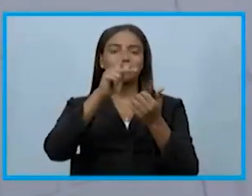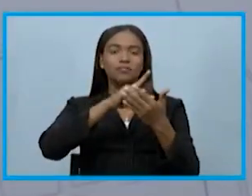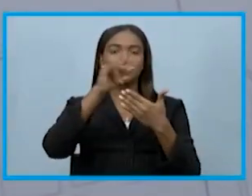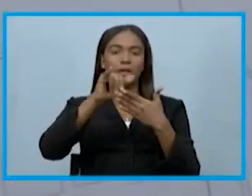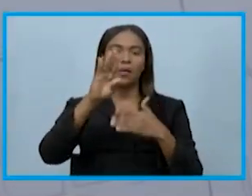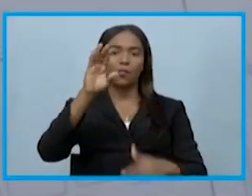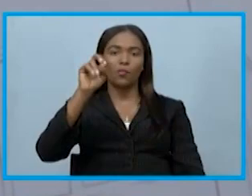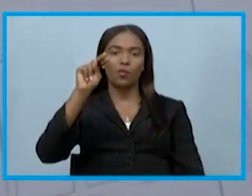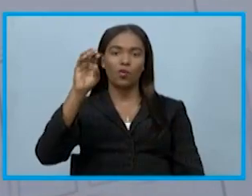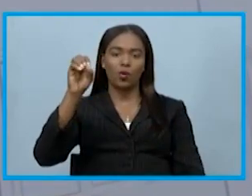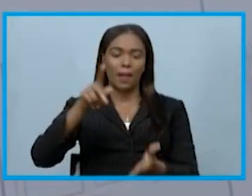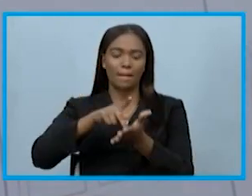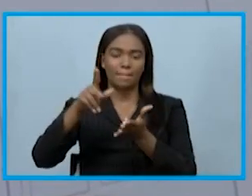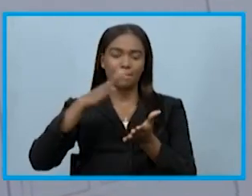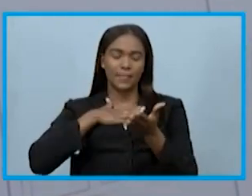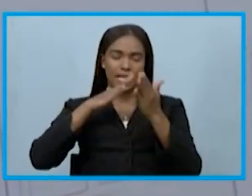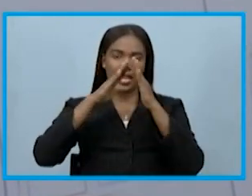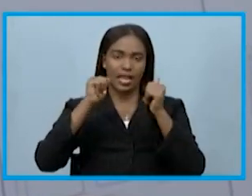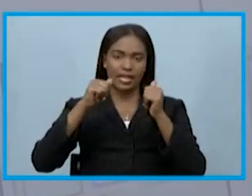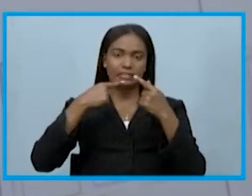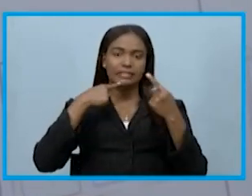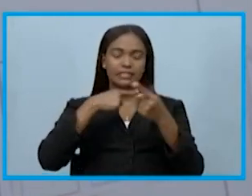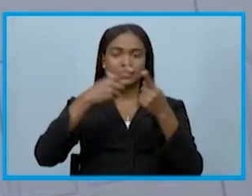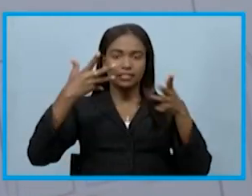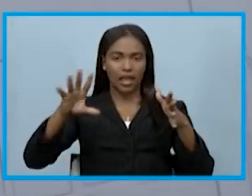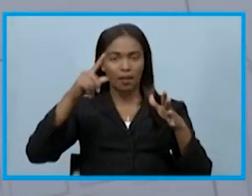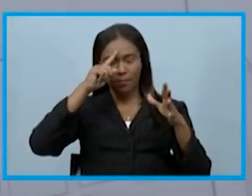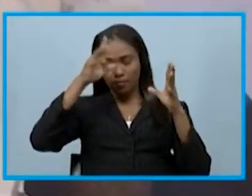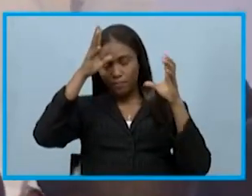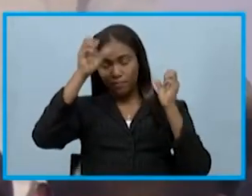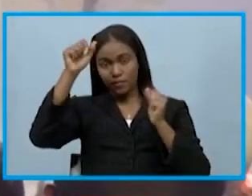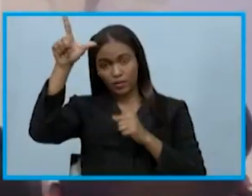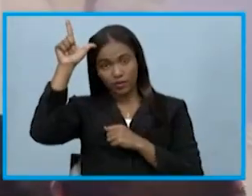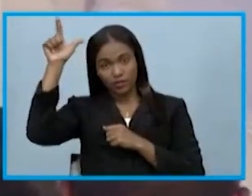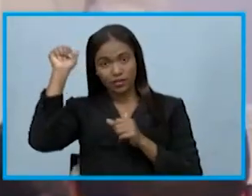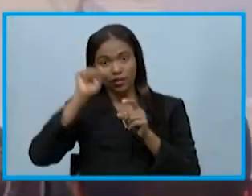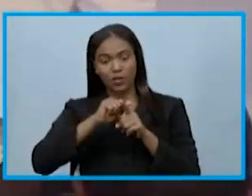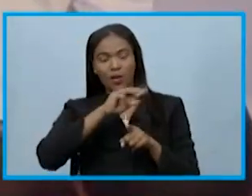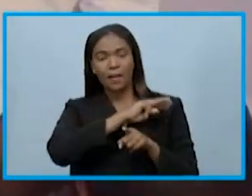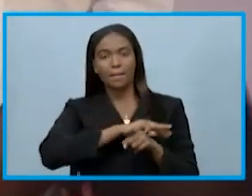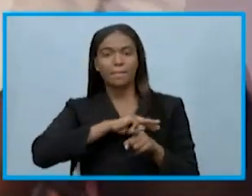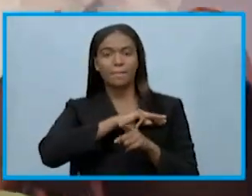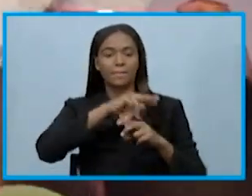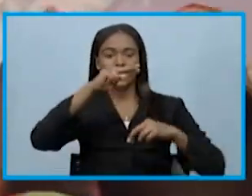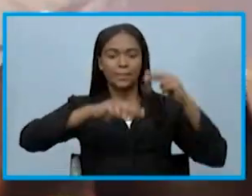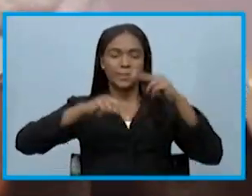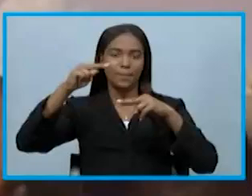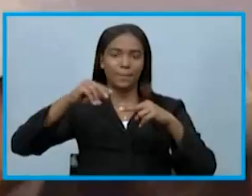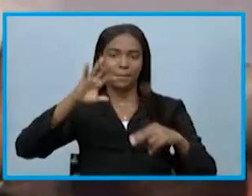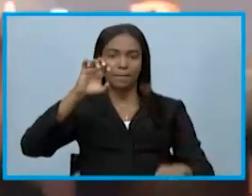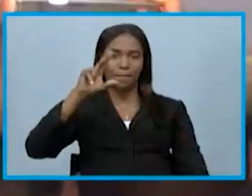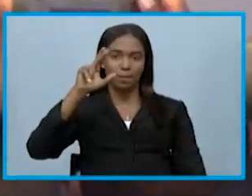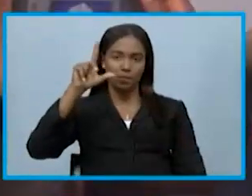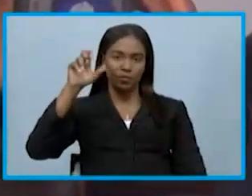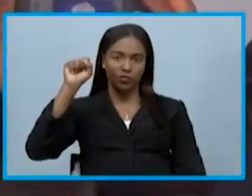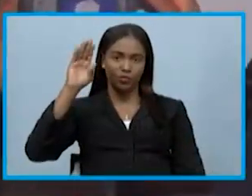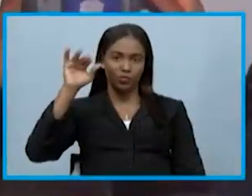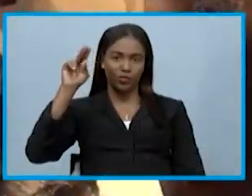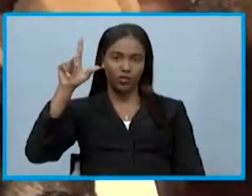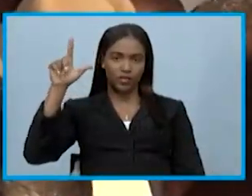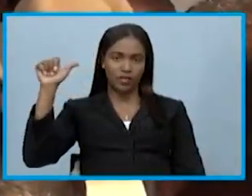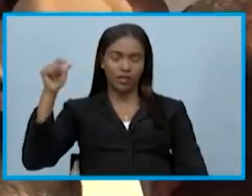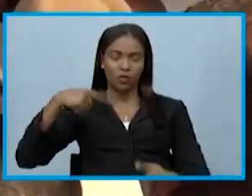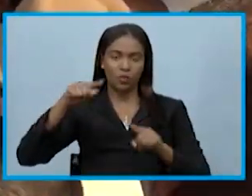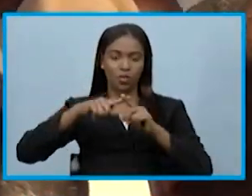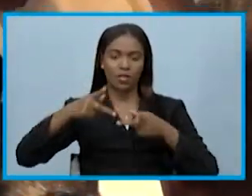Bono Saldo Mi Vivienda, anunciado por el presidente Luis Abinader y el ministro de la vivienda y edificaciones Carlos Bonilla en una visita al